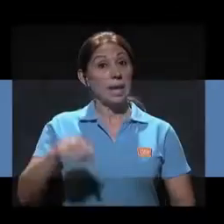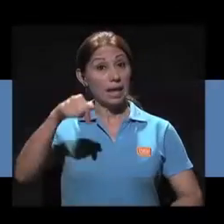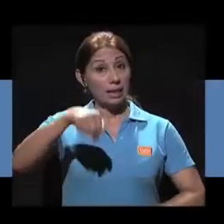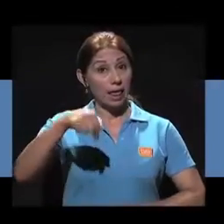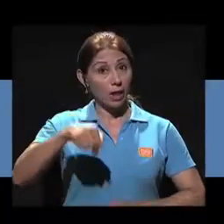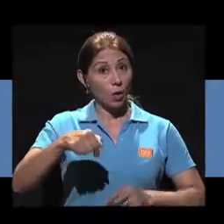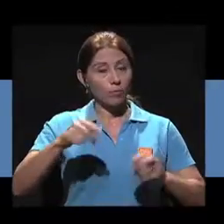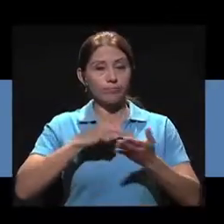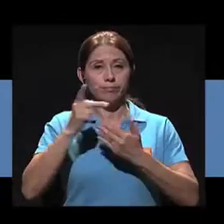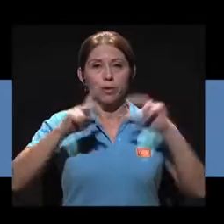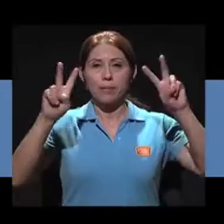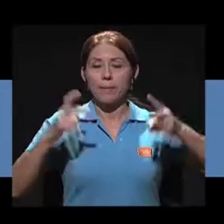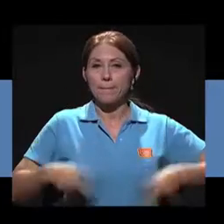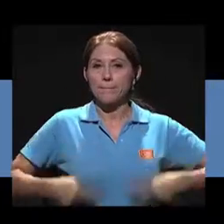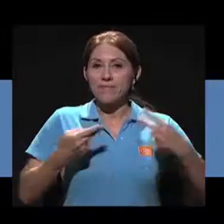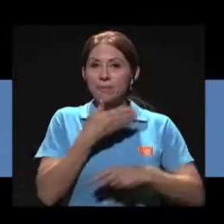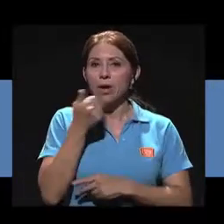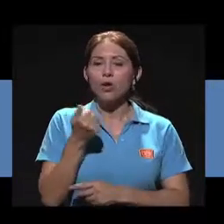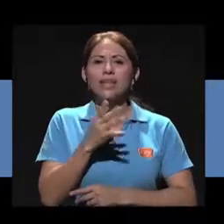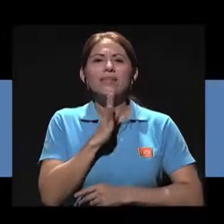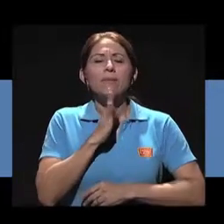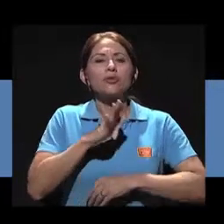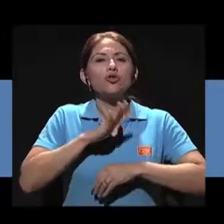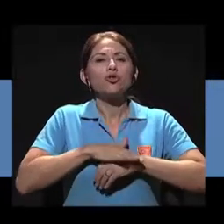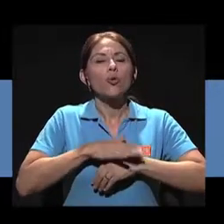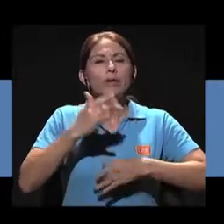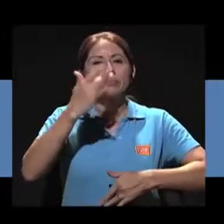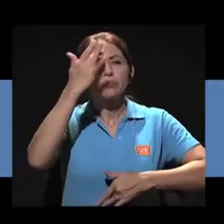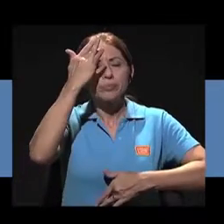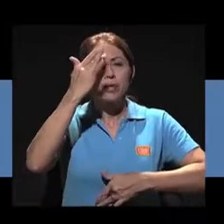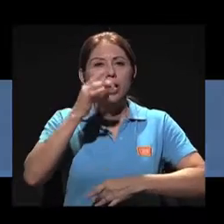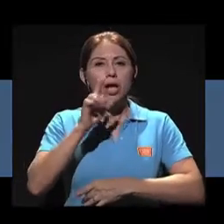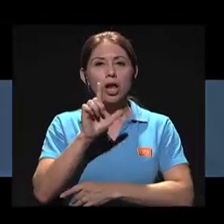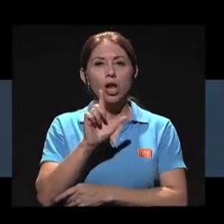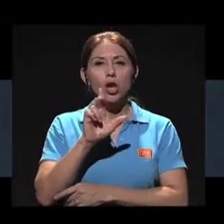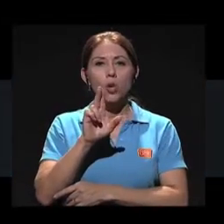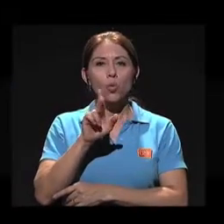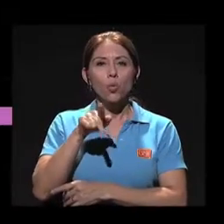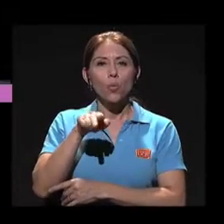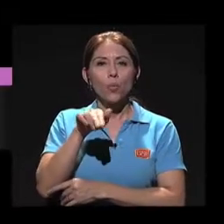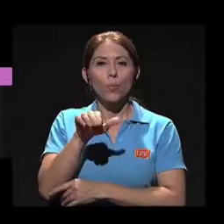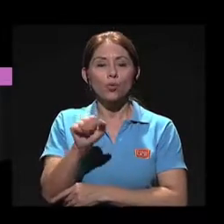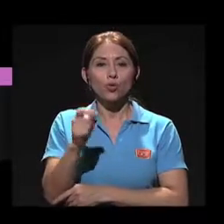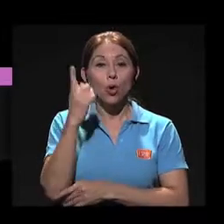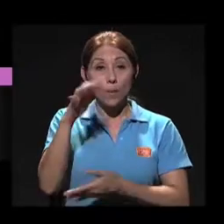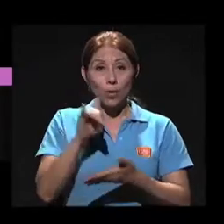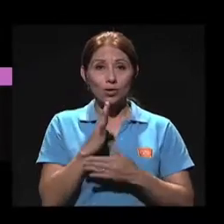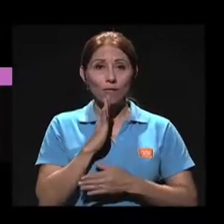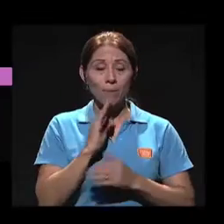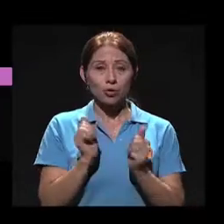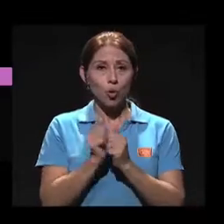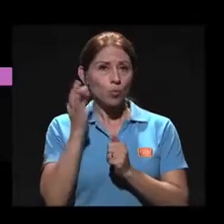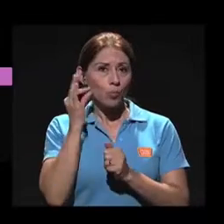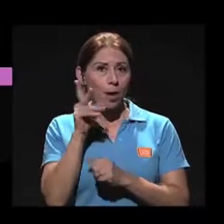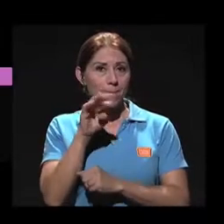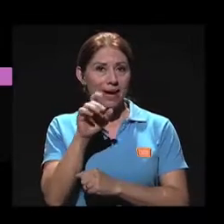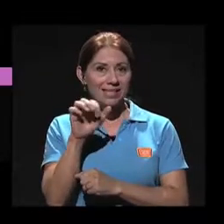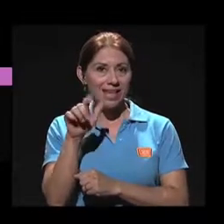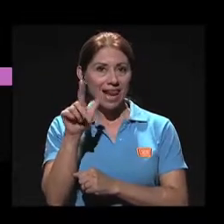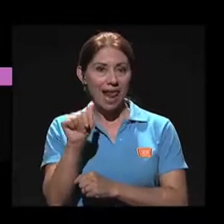El día de hoy en Vivir Mejor, estamos hablando acerca de lupus. Por esta razón, conversamos con Marcela Muñoz,